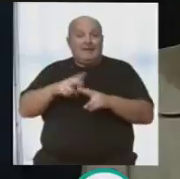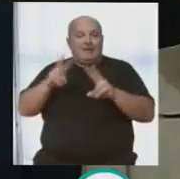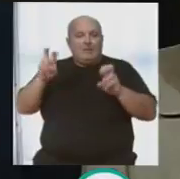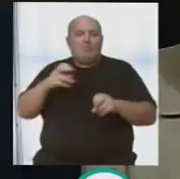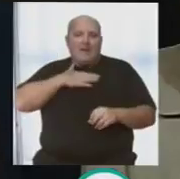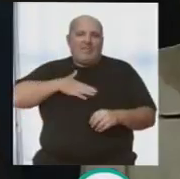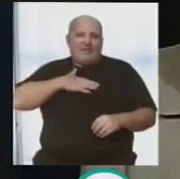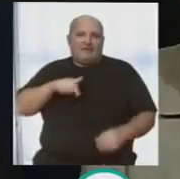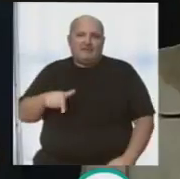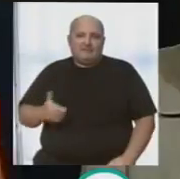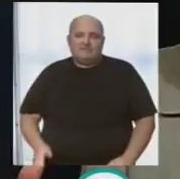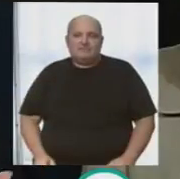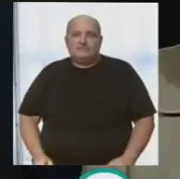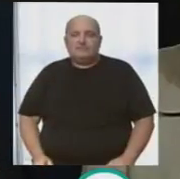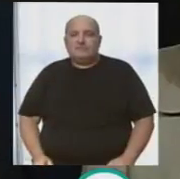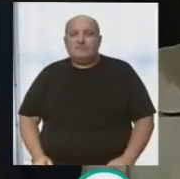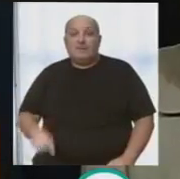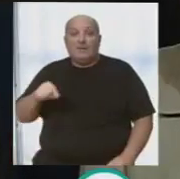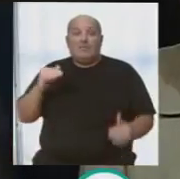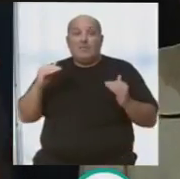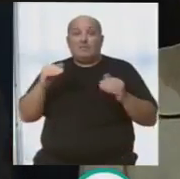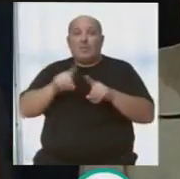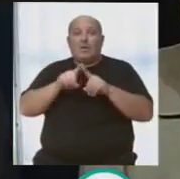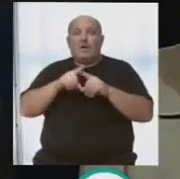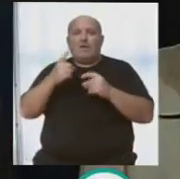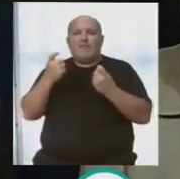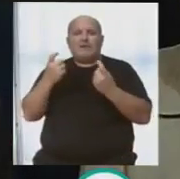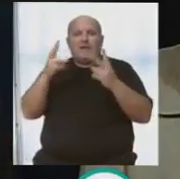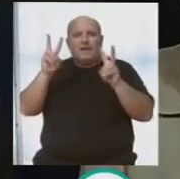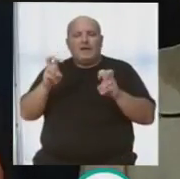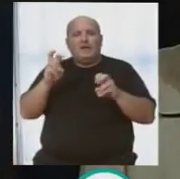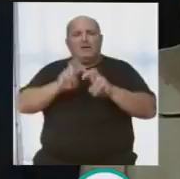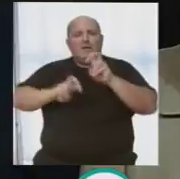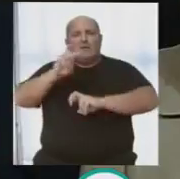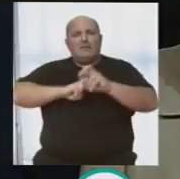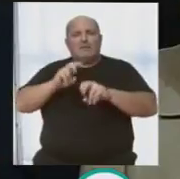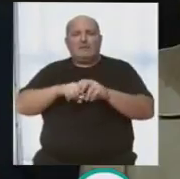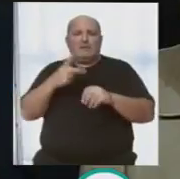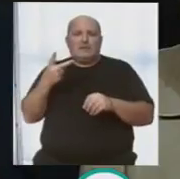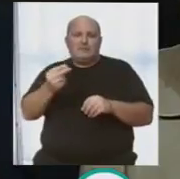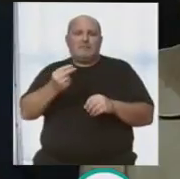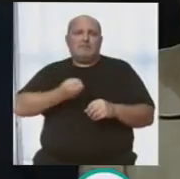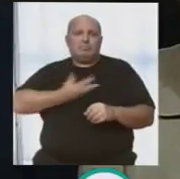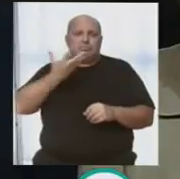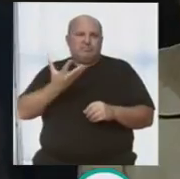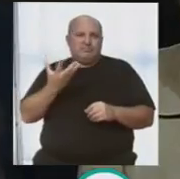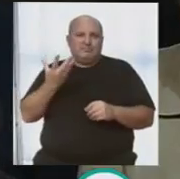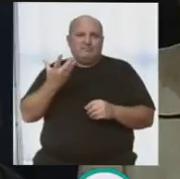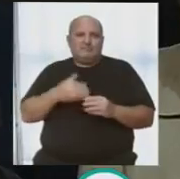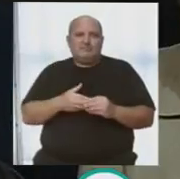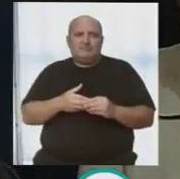eso es un placer. A sobre todo en estos momentos que lo que hace falta es un poquito de inyección de moral porque, bueno,